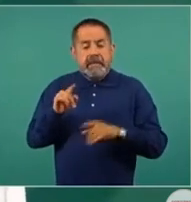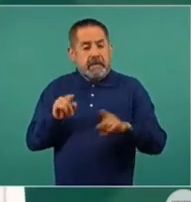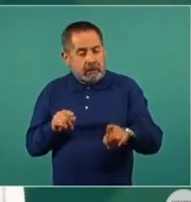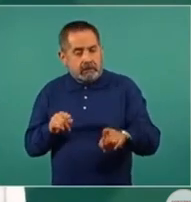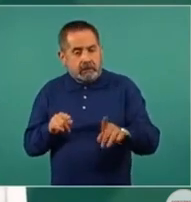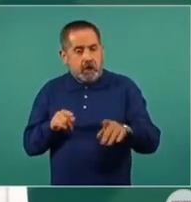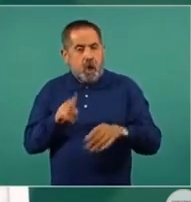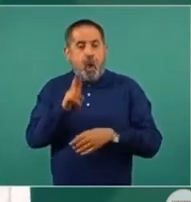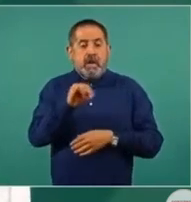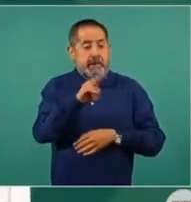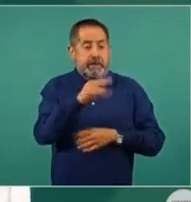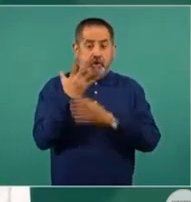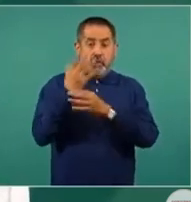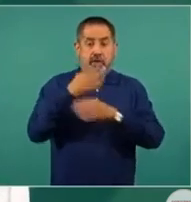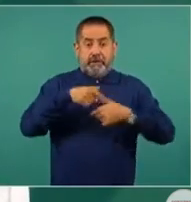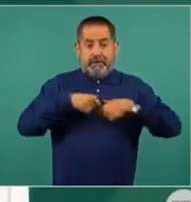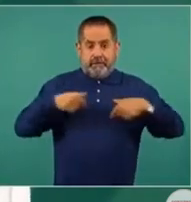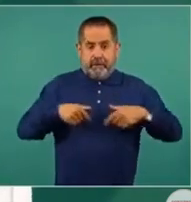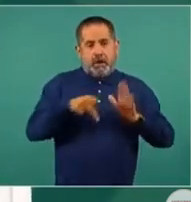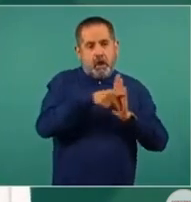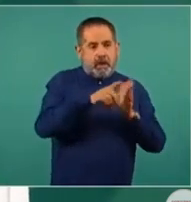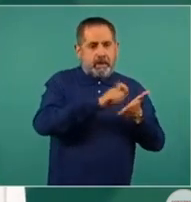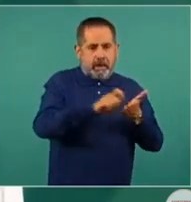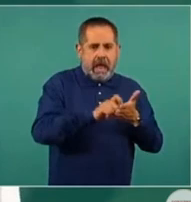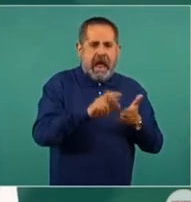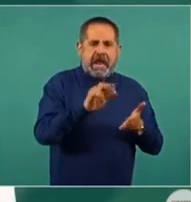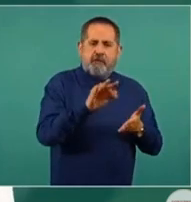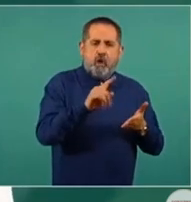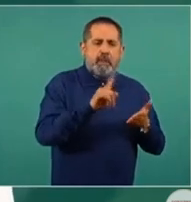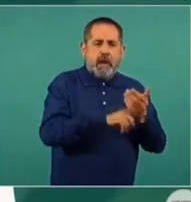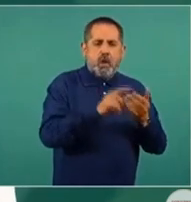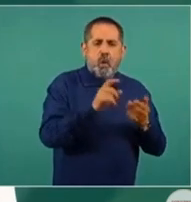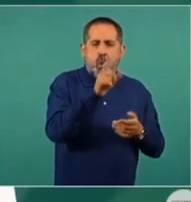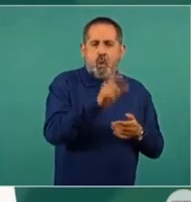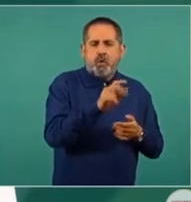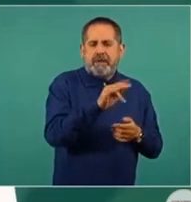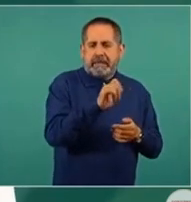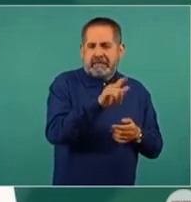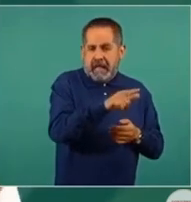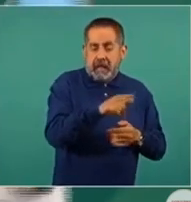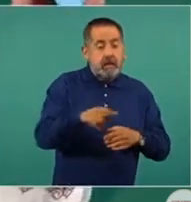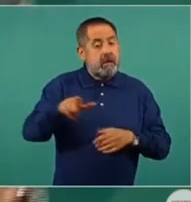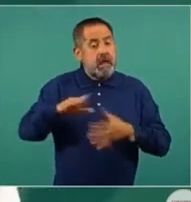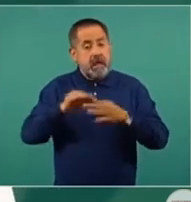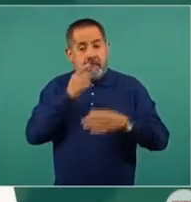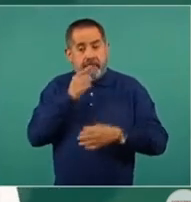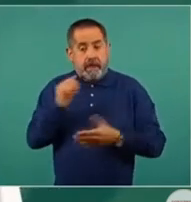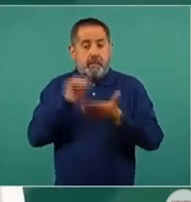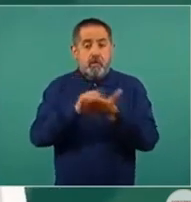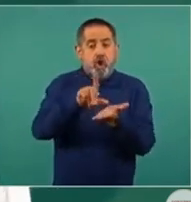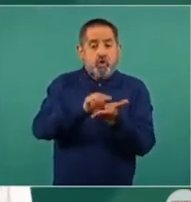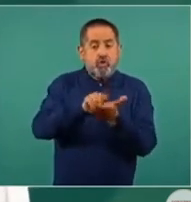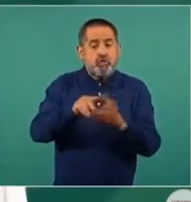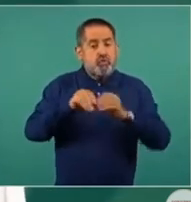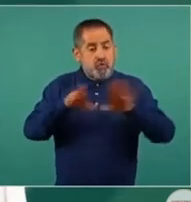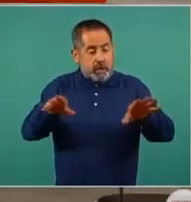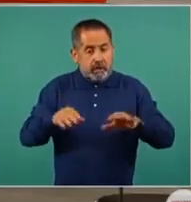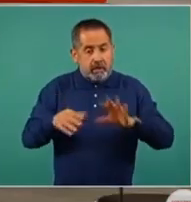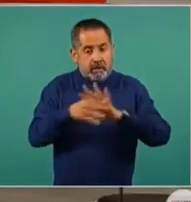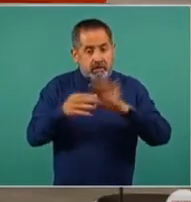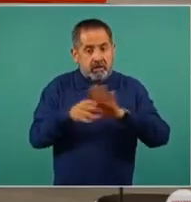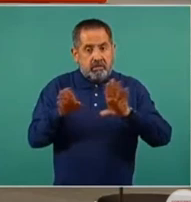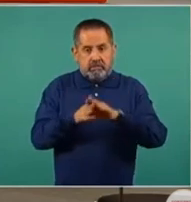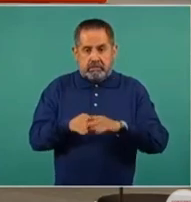que es el medio con el que se presenta, pero columnista de Reforma y del Universal, nos puso en su tuit, inmediatamente